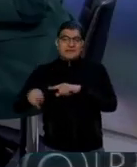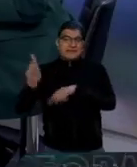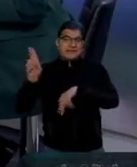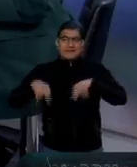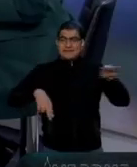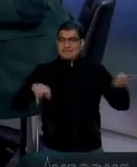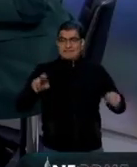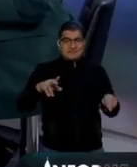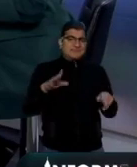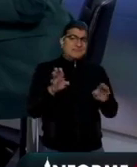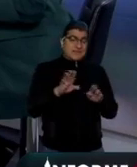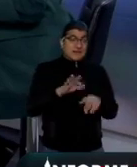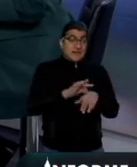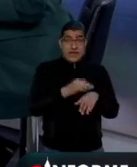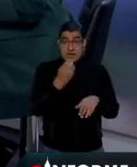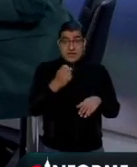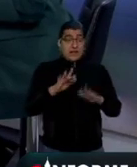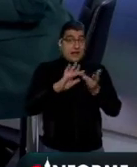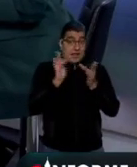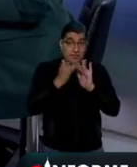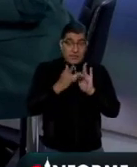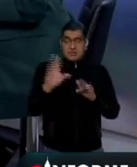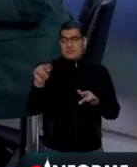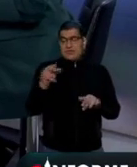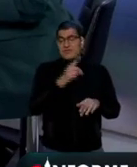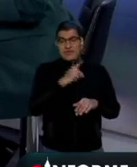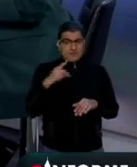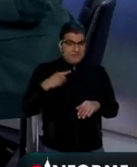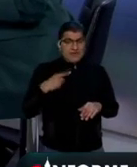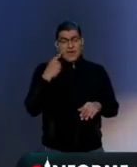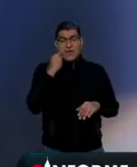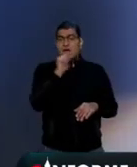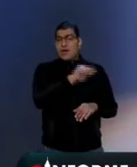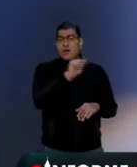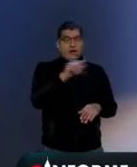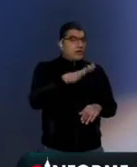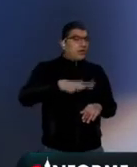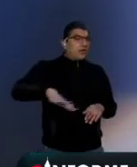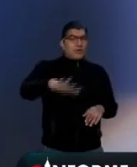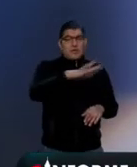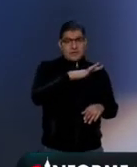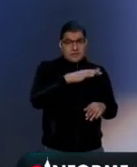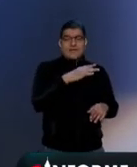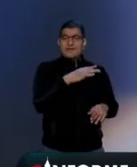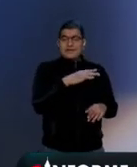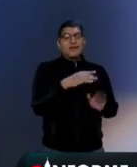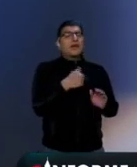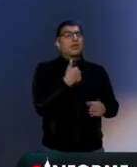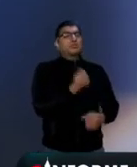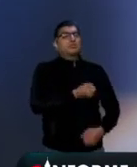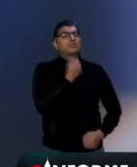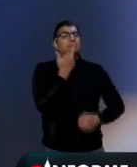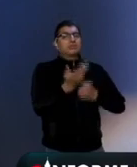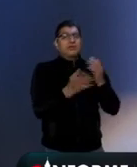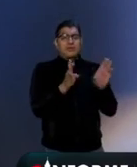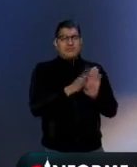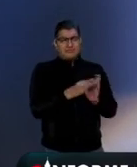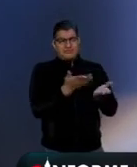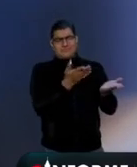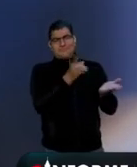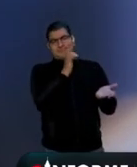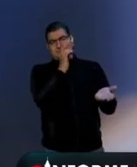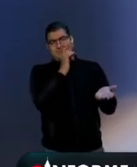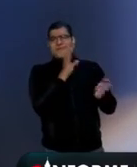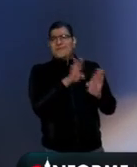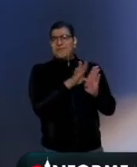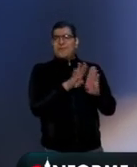No son las redes sociales. Tiene que ser en también estos actores que se expresan de manera como estas de